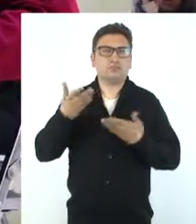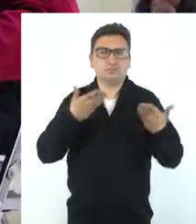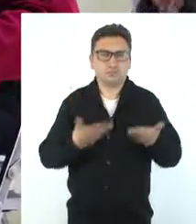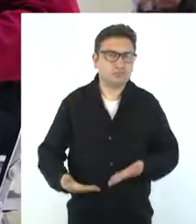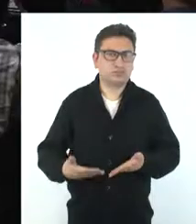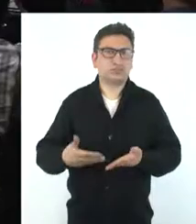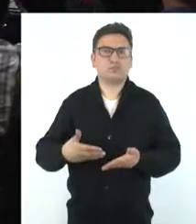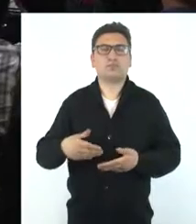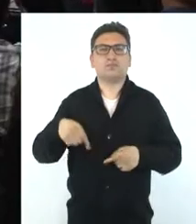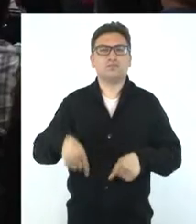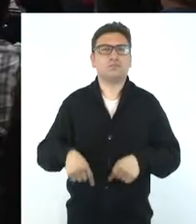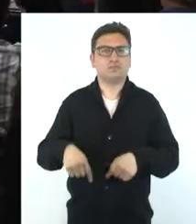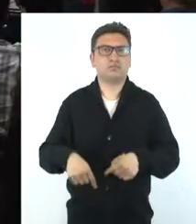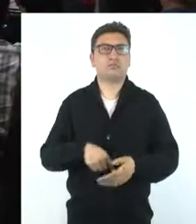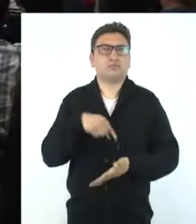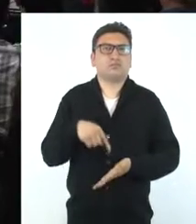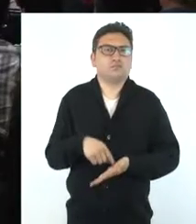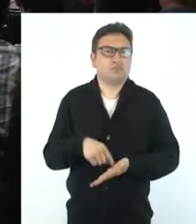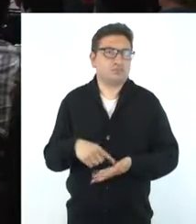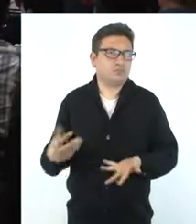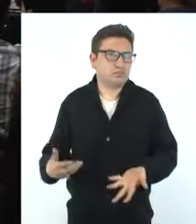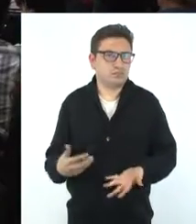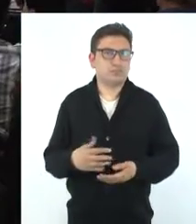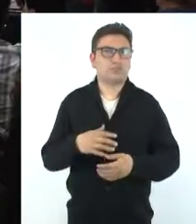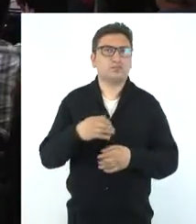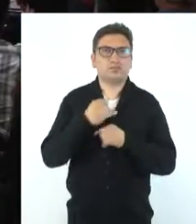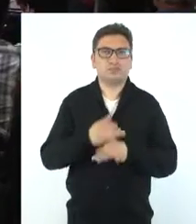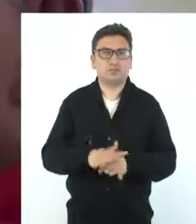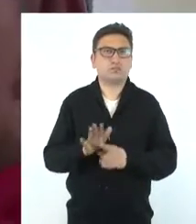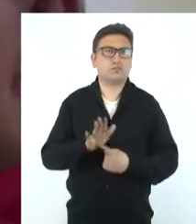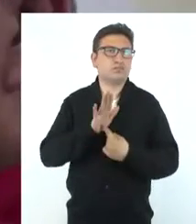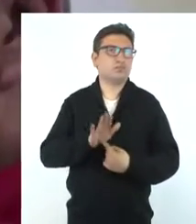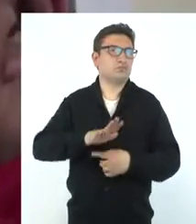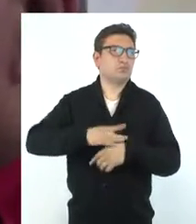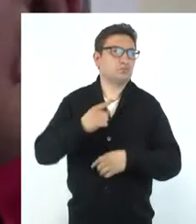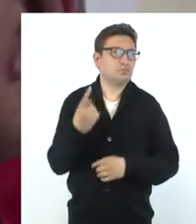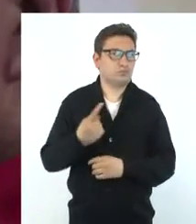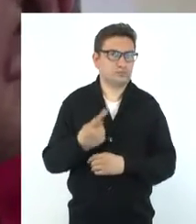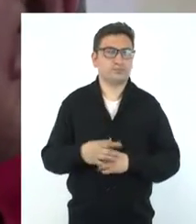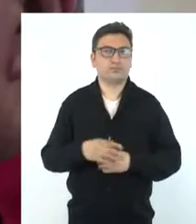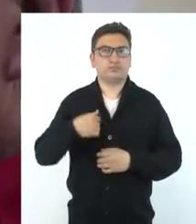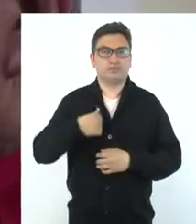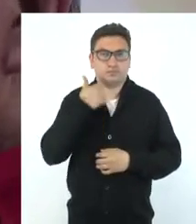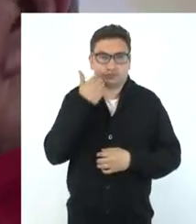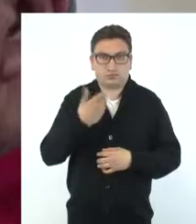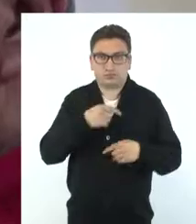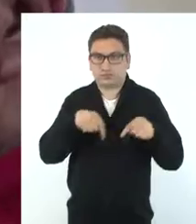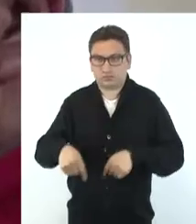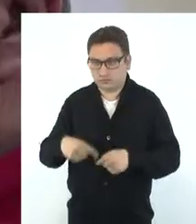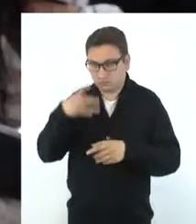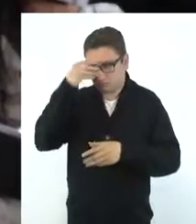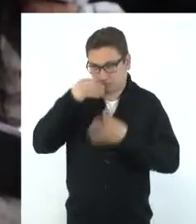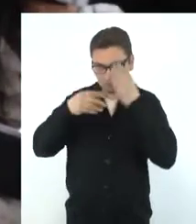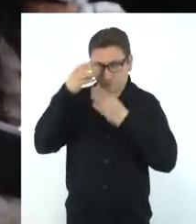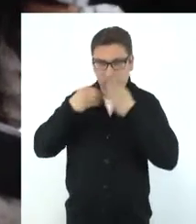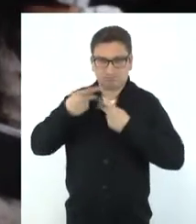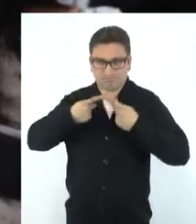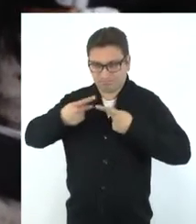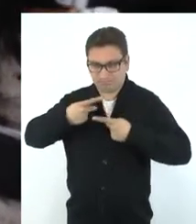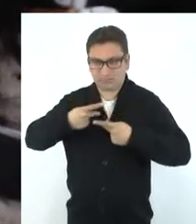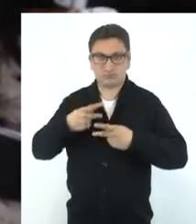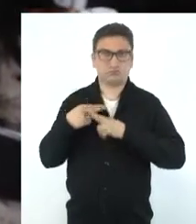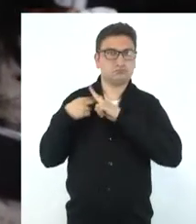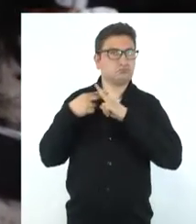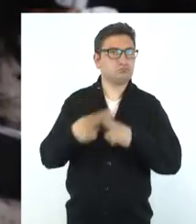obliga a estar aquí en esta información es prepararme, porque aunque